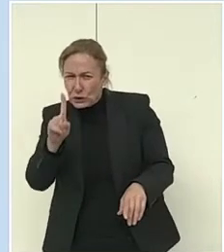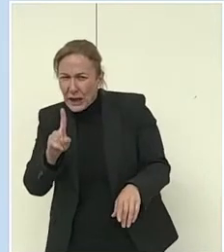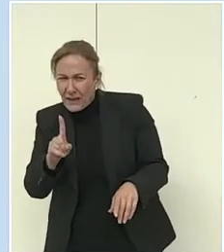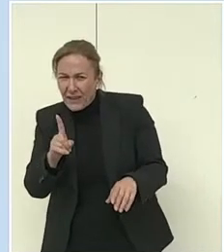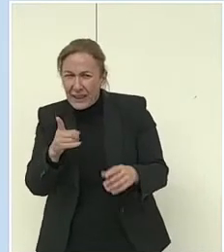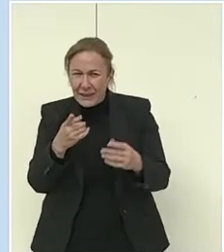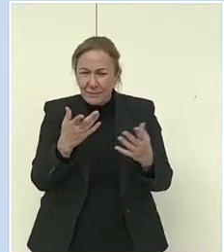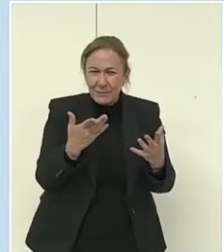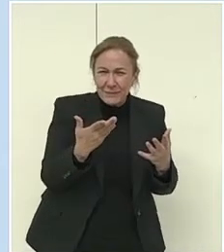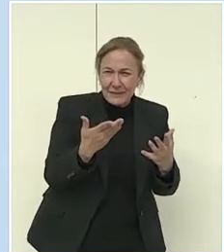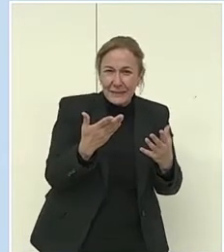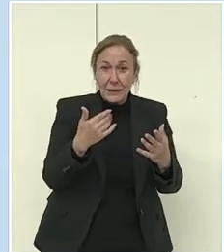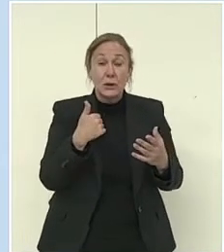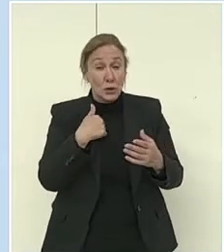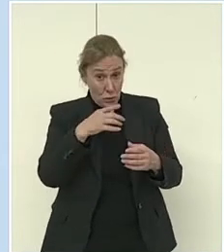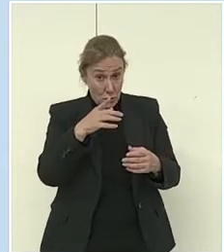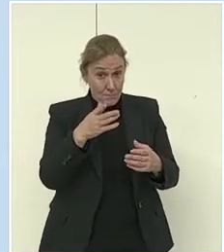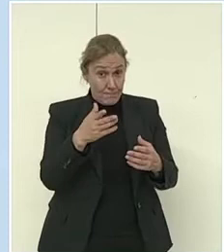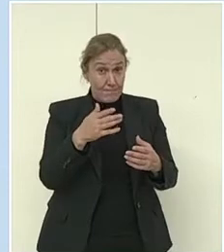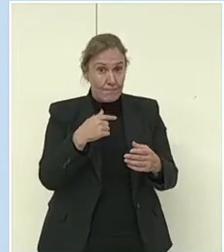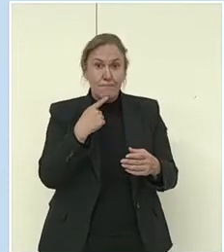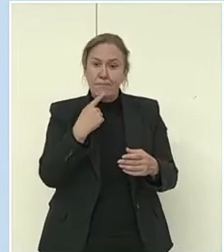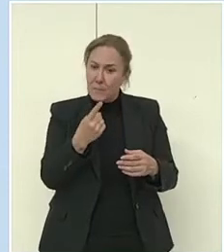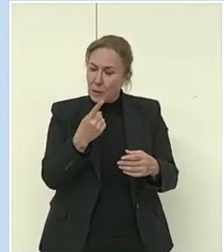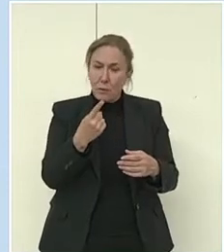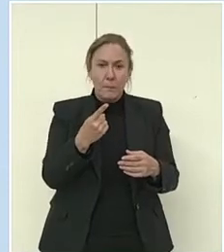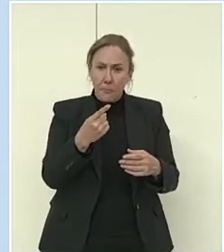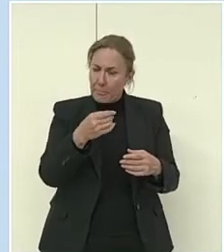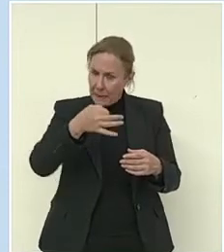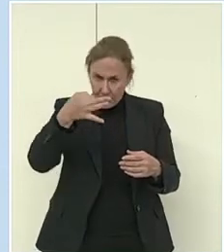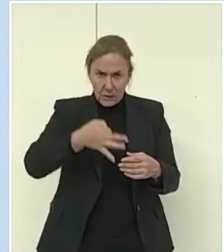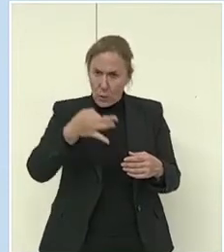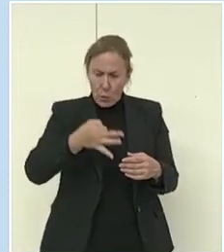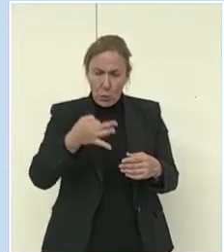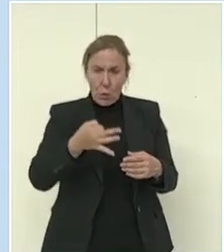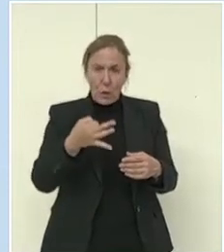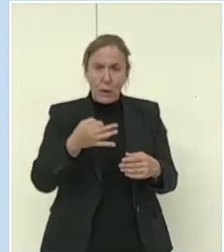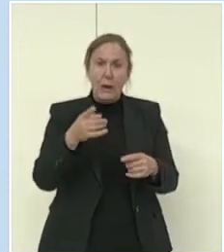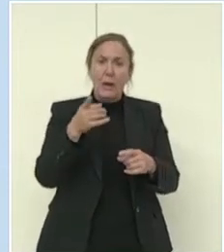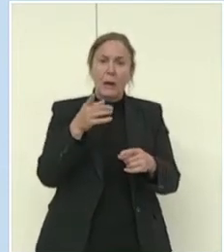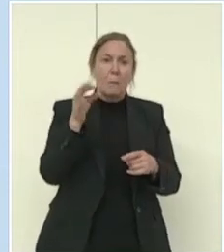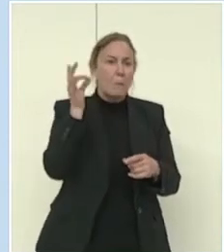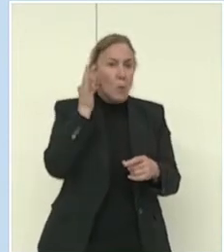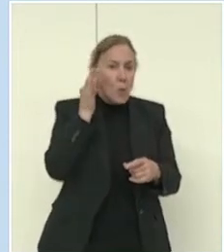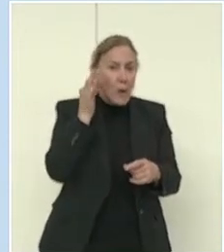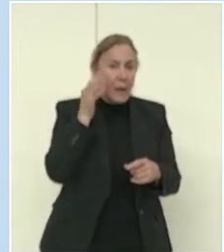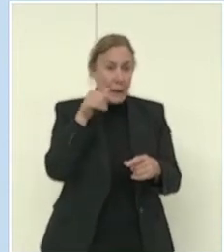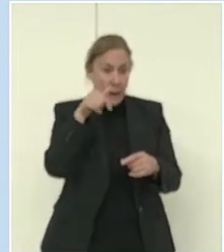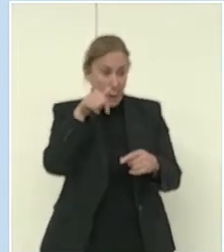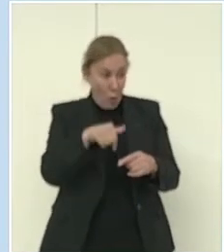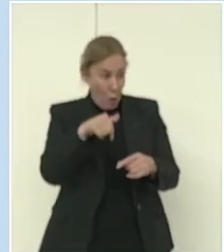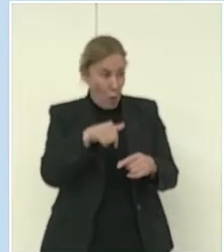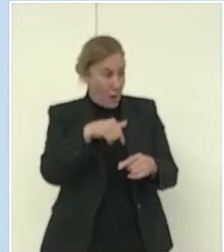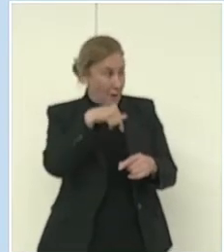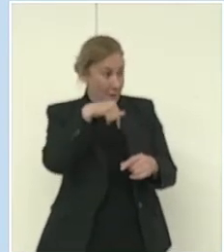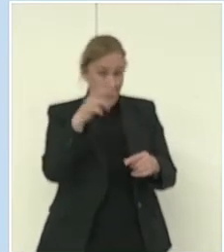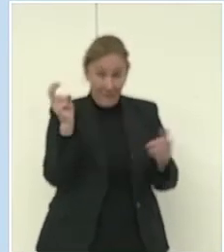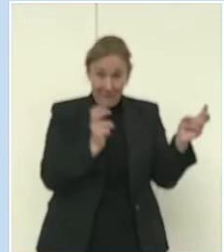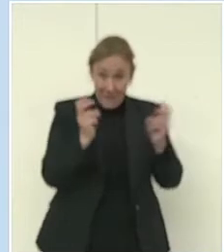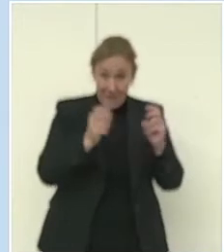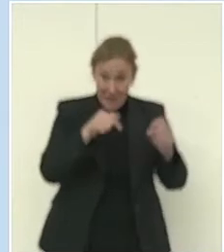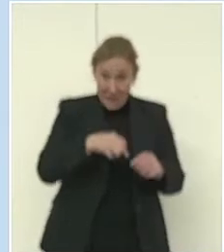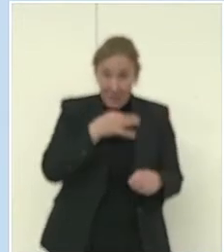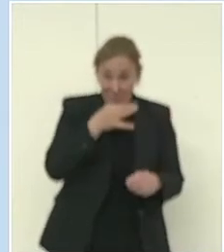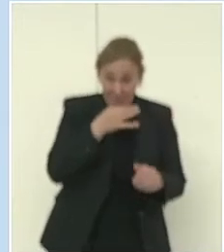los mismos derechos. Pero les aseguro que los obstáculos y las cosas que tienen que oír estas mujeres que están aquí hoy, en sus